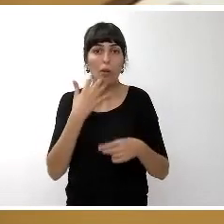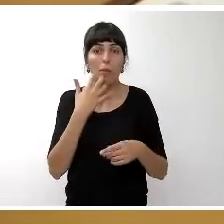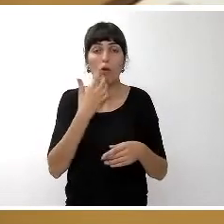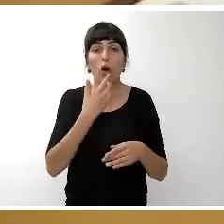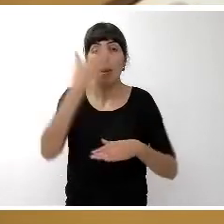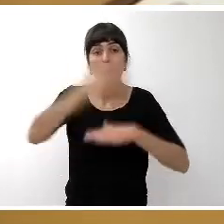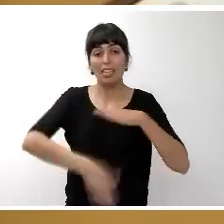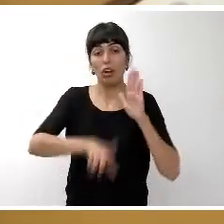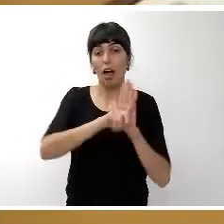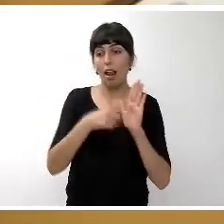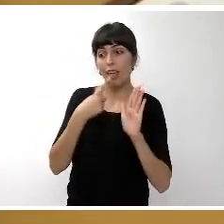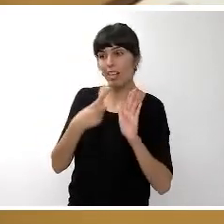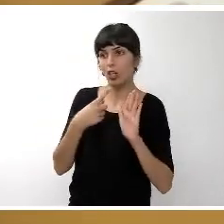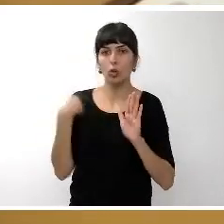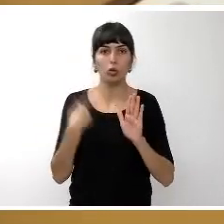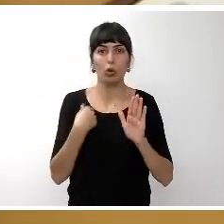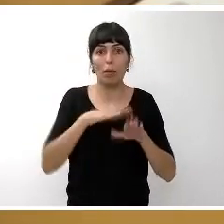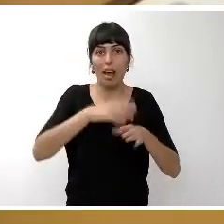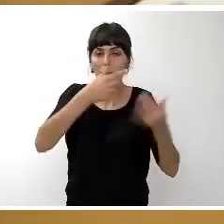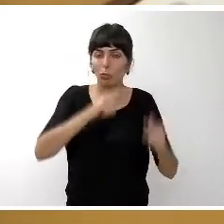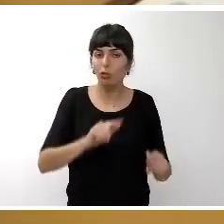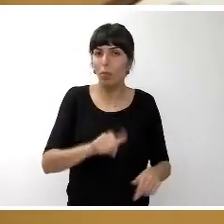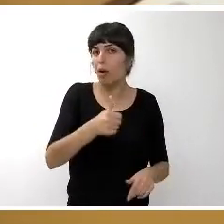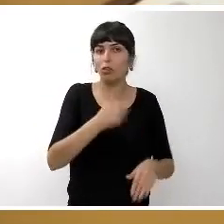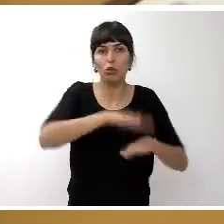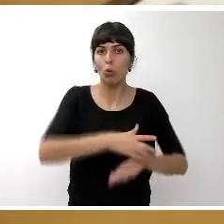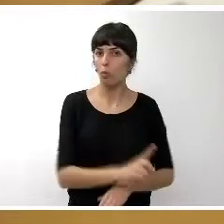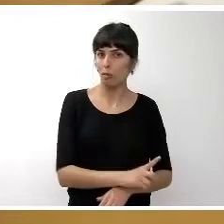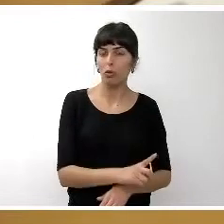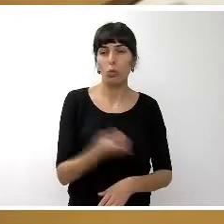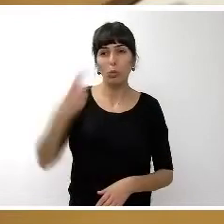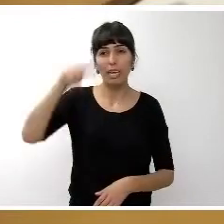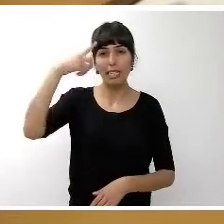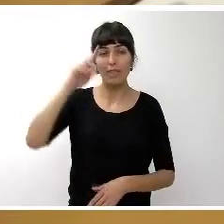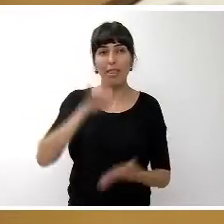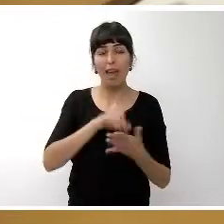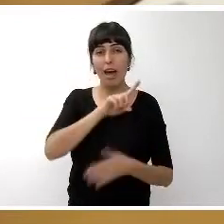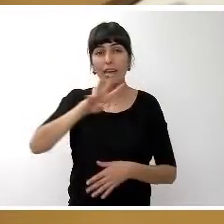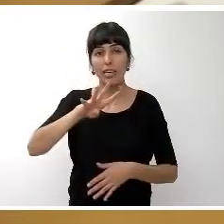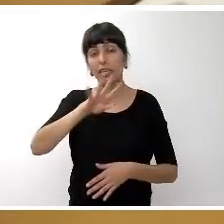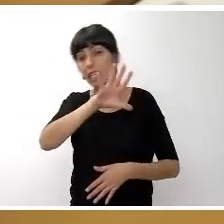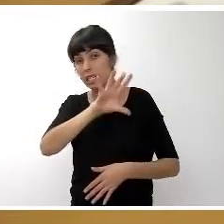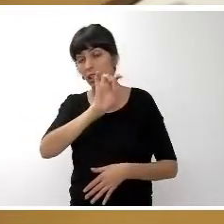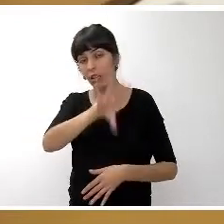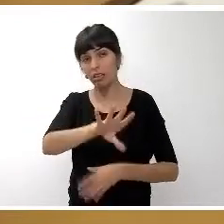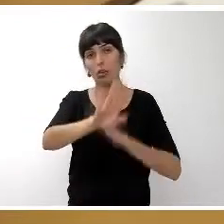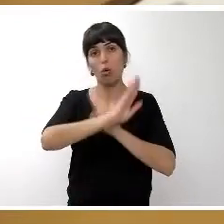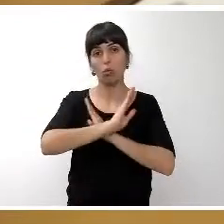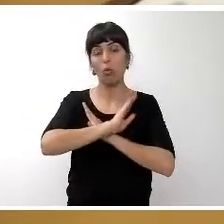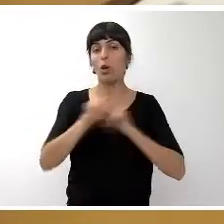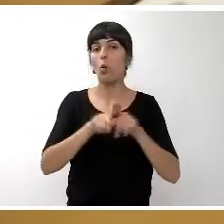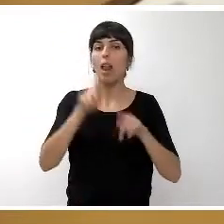exigidos para la aprobación del mismo saben todos que el 15 de octubre es la fecha límite para la aprobación